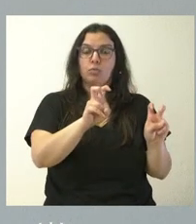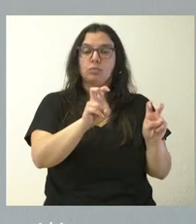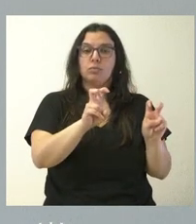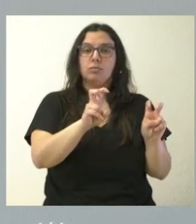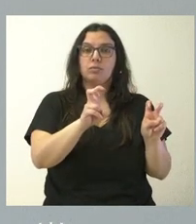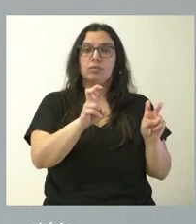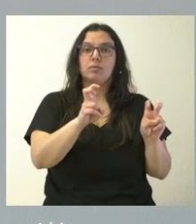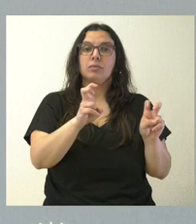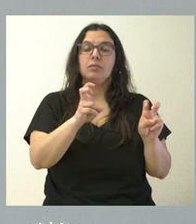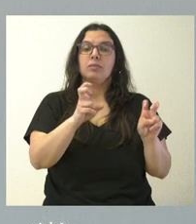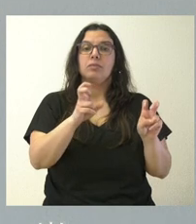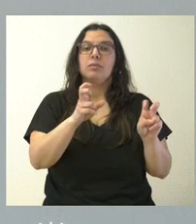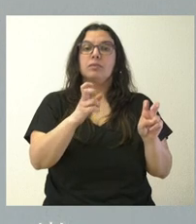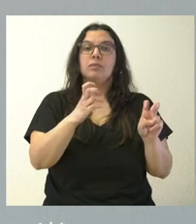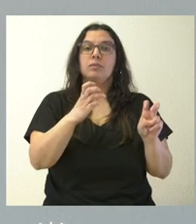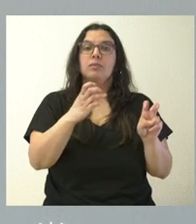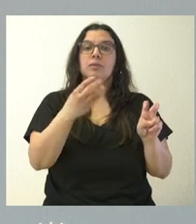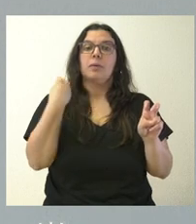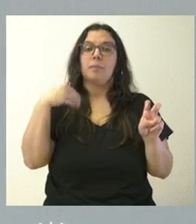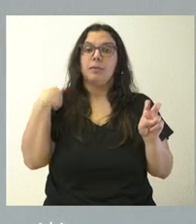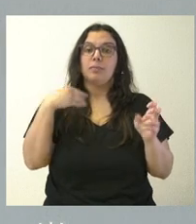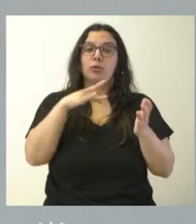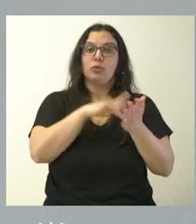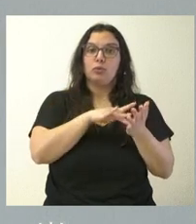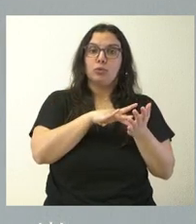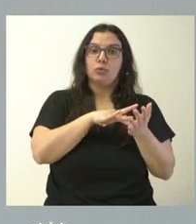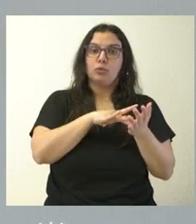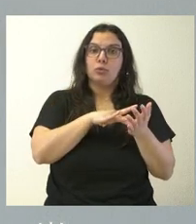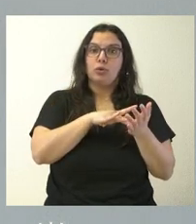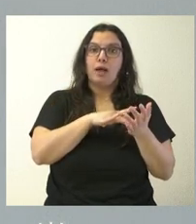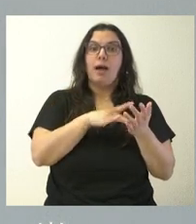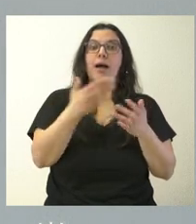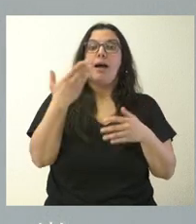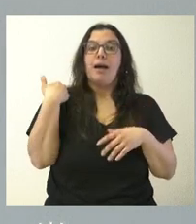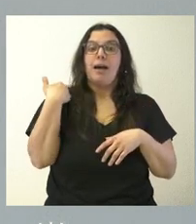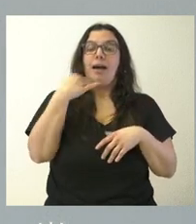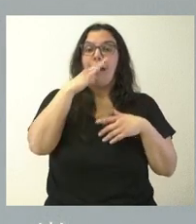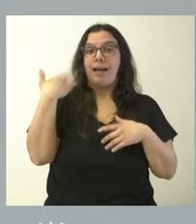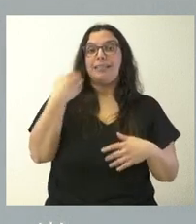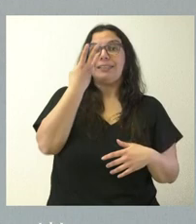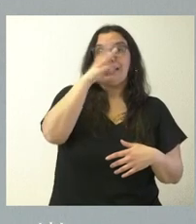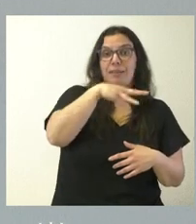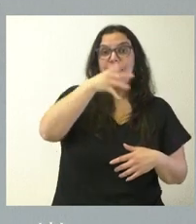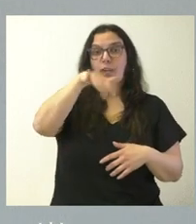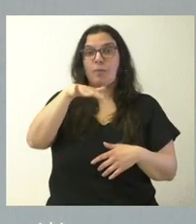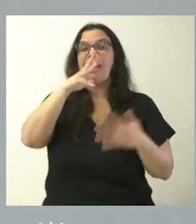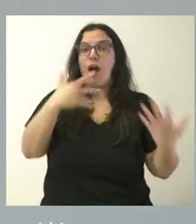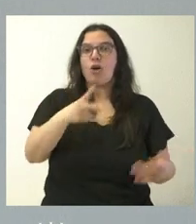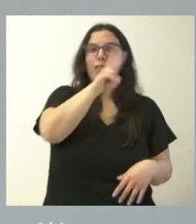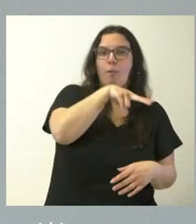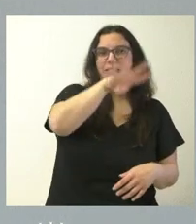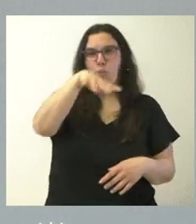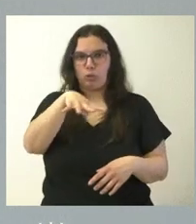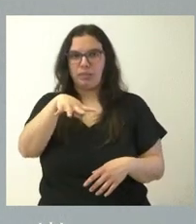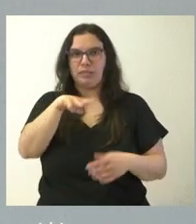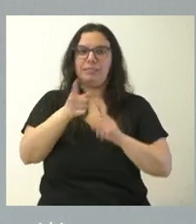tres y cinco meses anteriores a los dos y los cuatro actuales. Por tanto, no se trata solo de poner más recursos para esta finalidad,